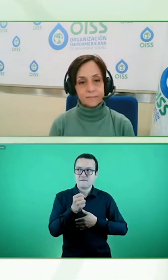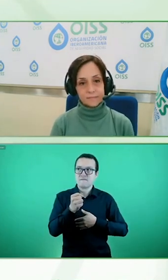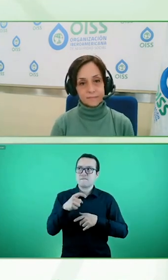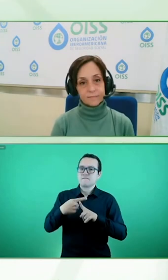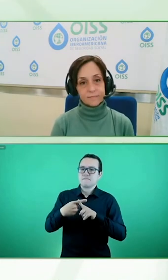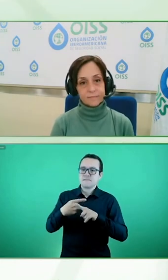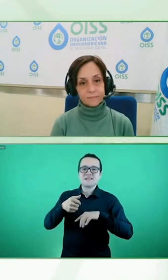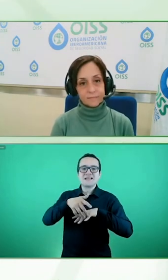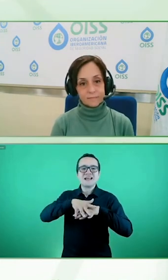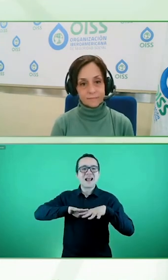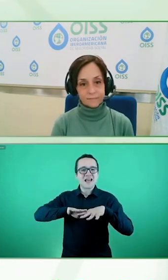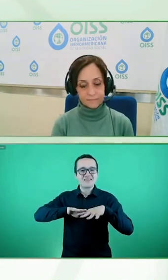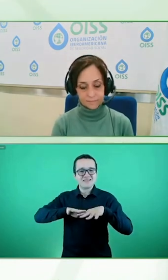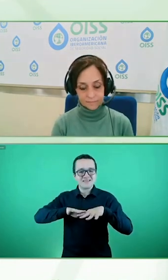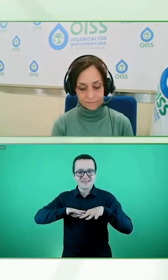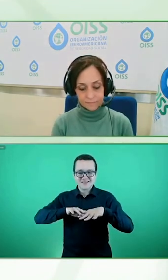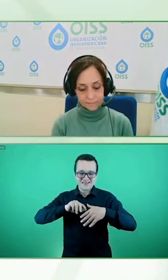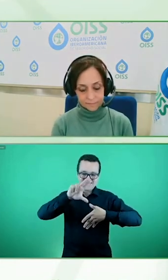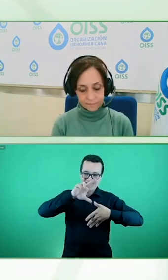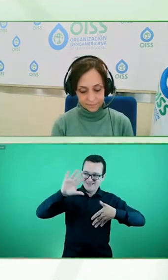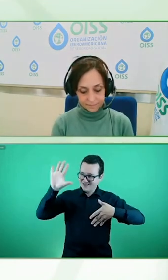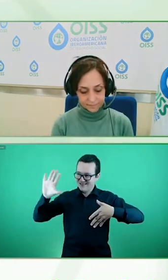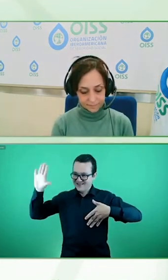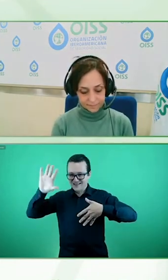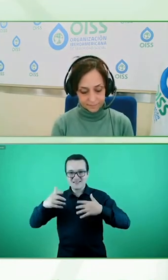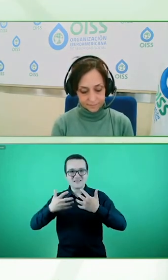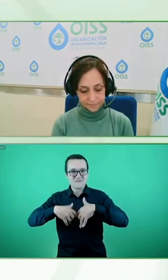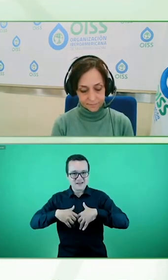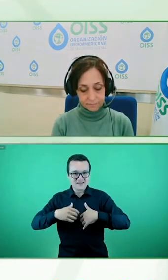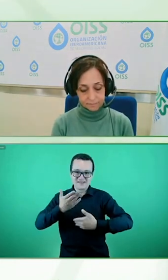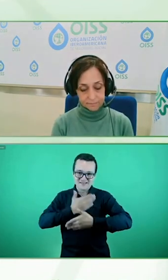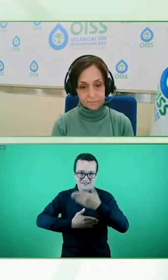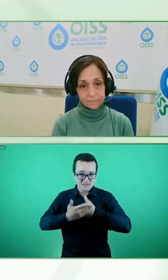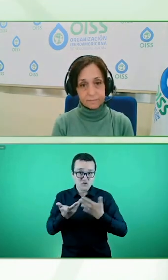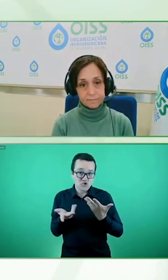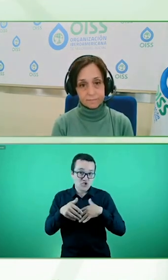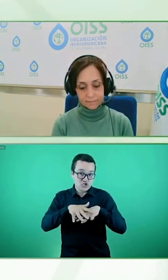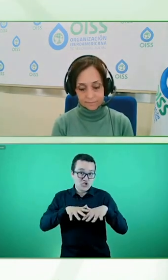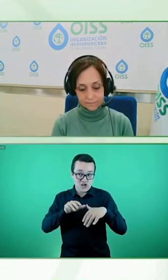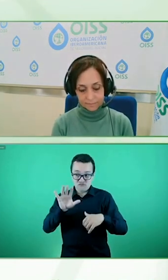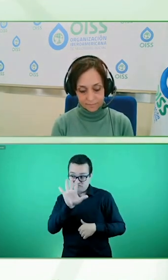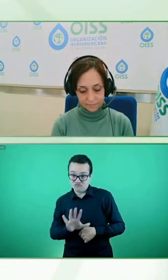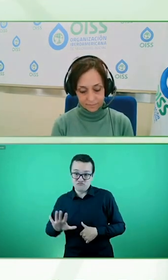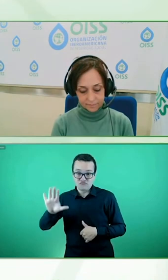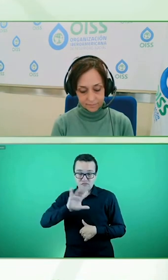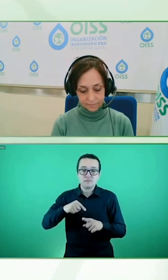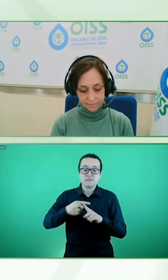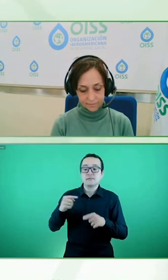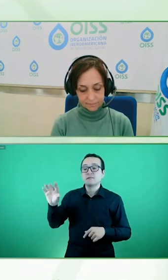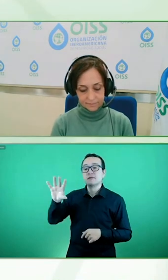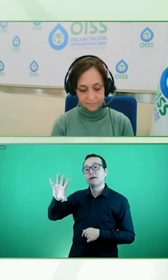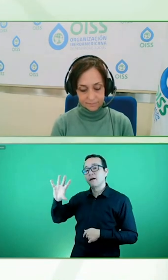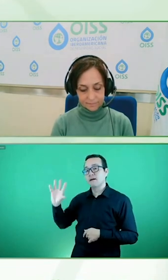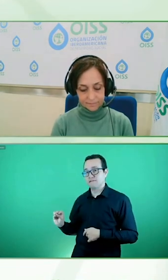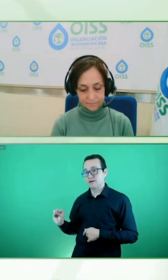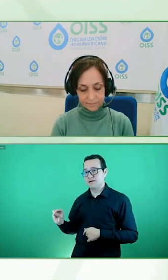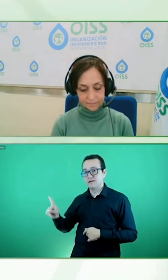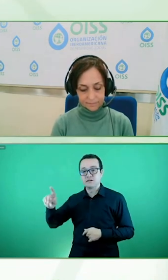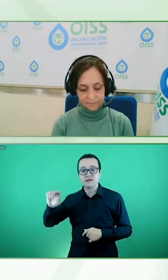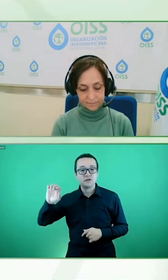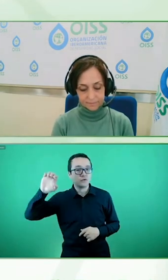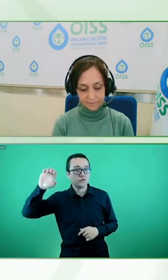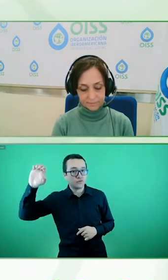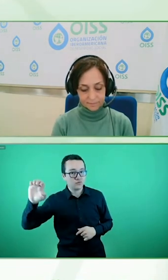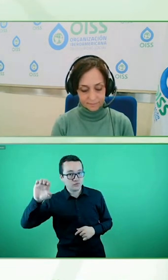discapacidad como una red regional, internacional, pero también en África, en Europa, Asia, en todo el mundo hay